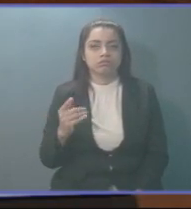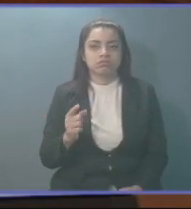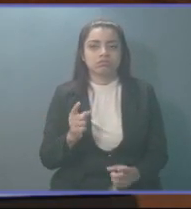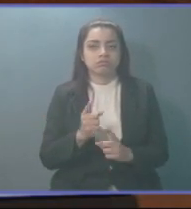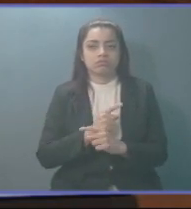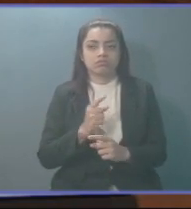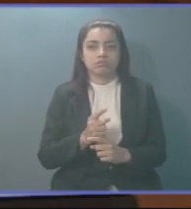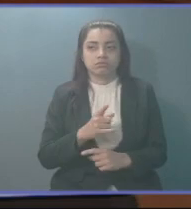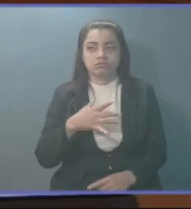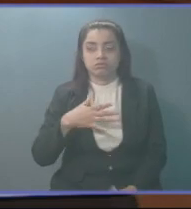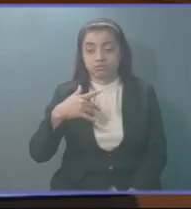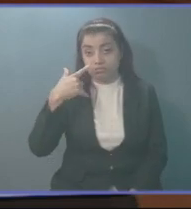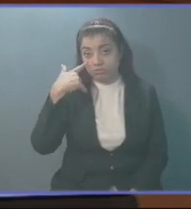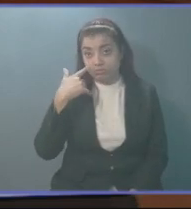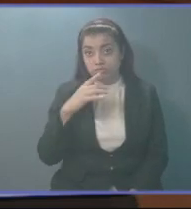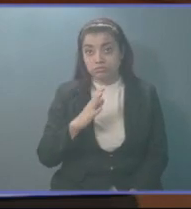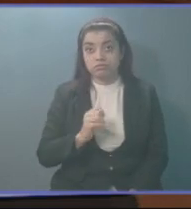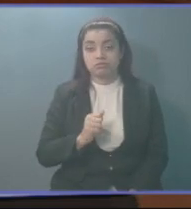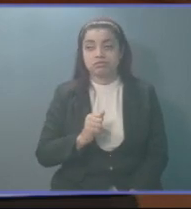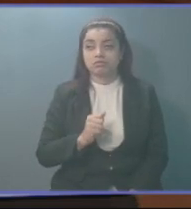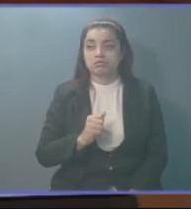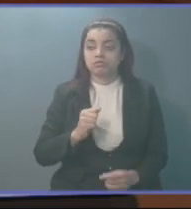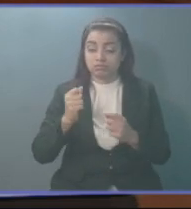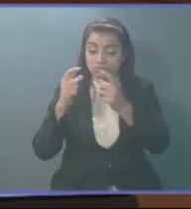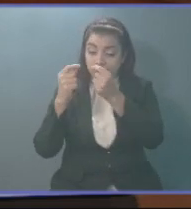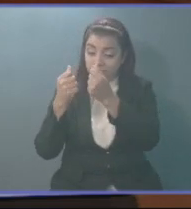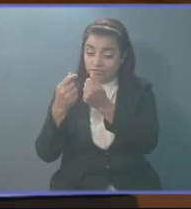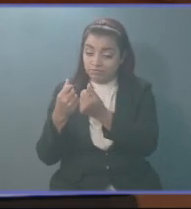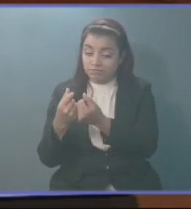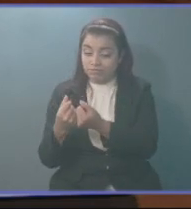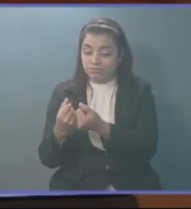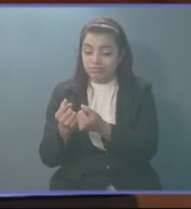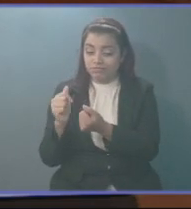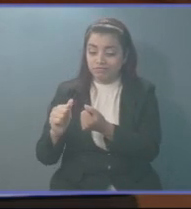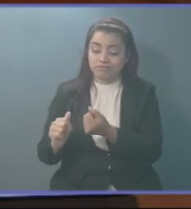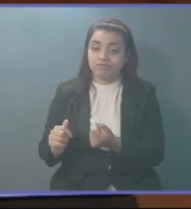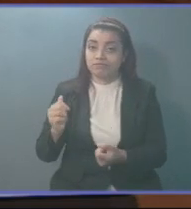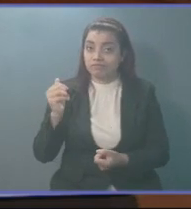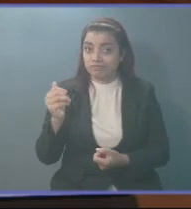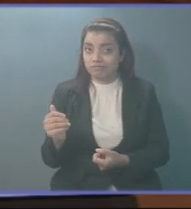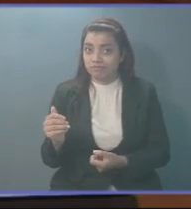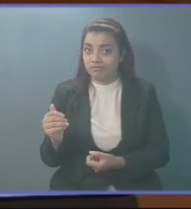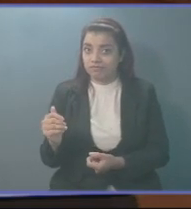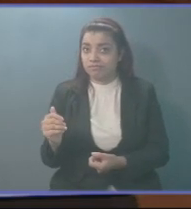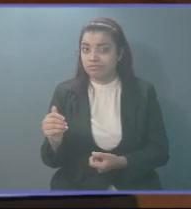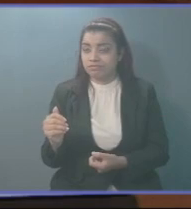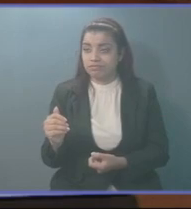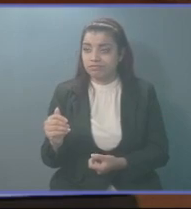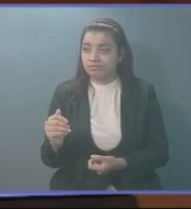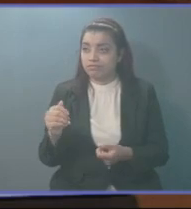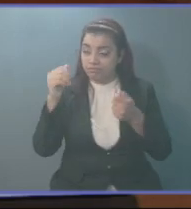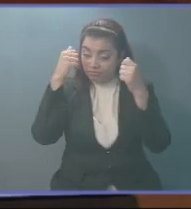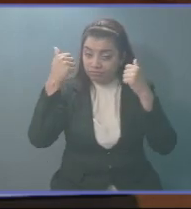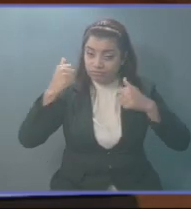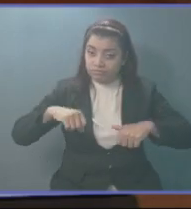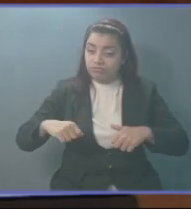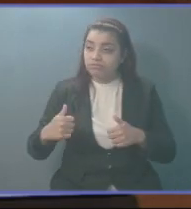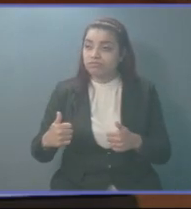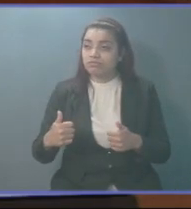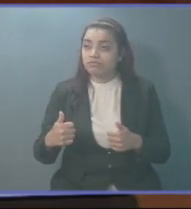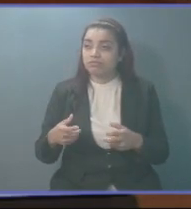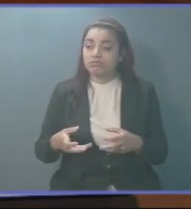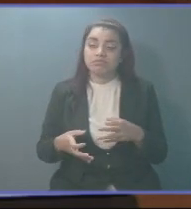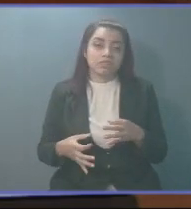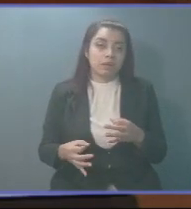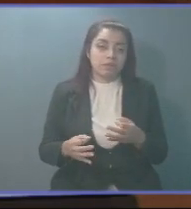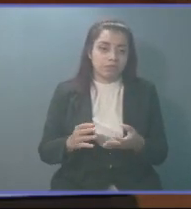corregir, por ejemplo, el presupuesto de este año que se aprobó de manera